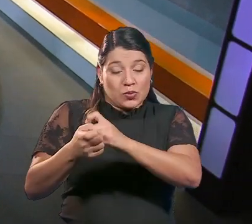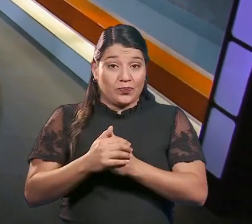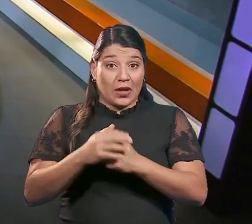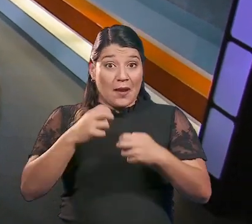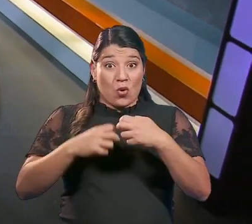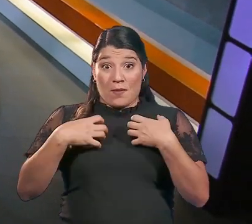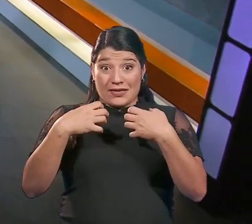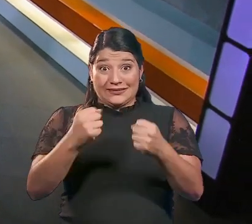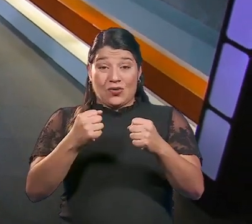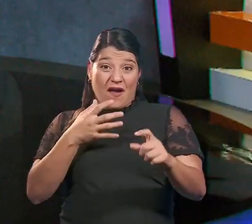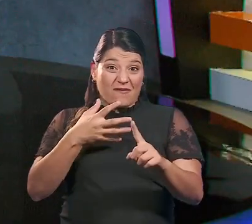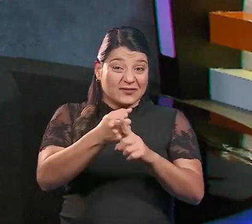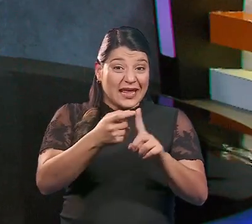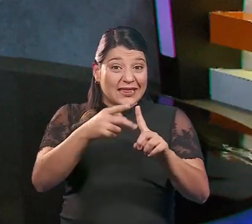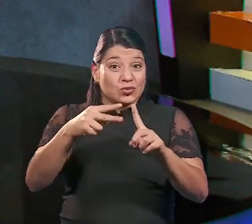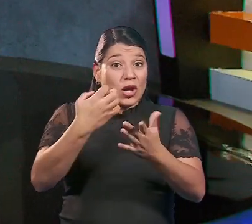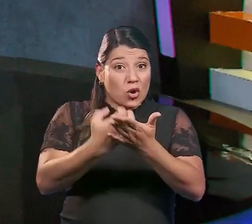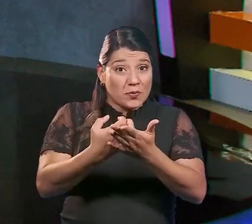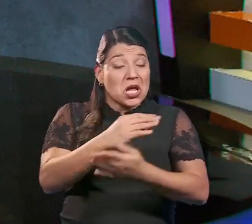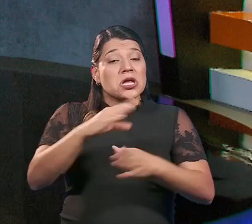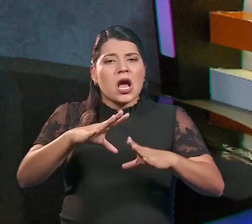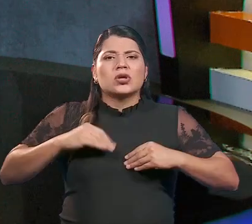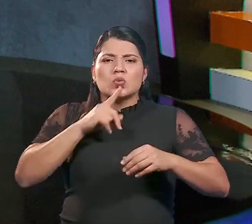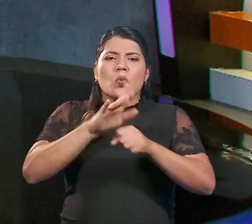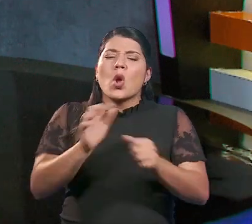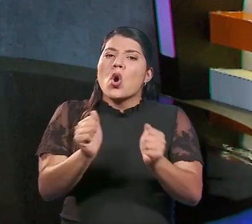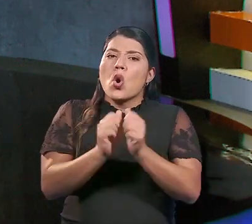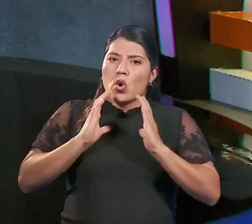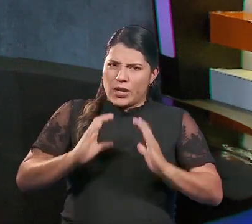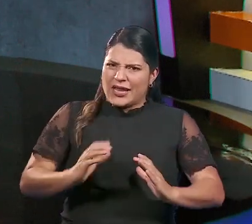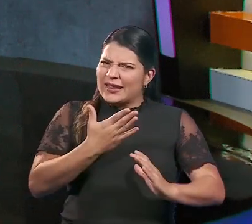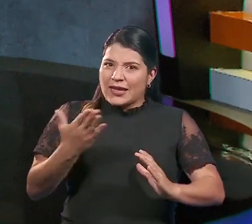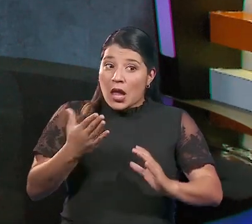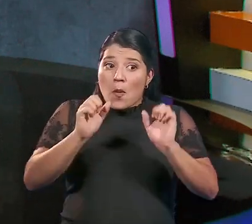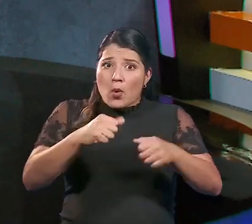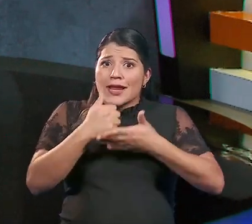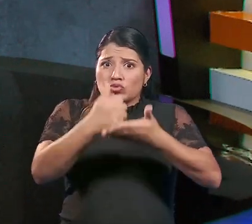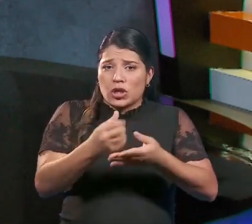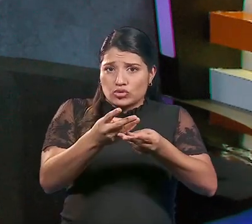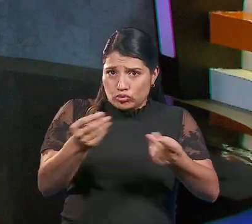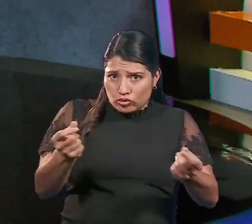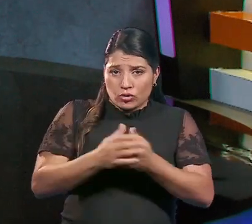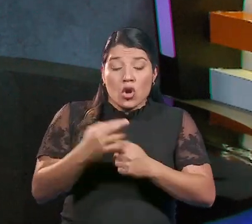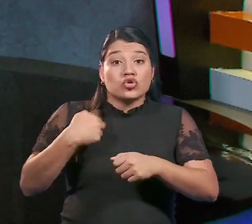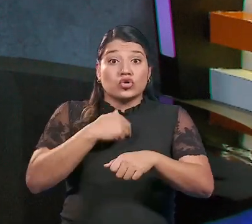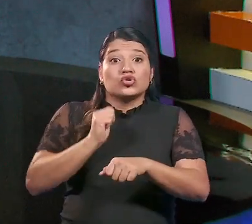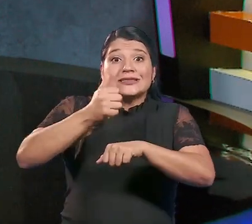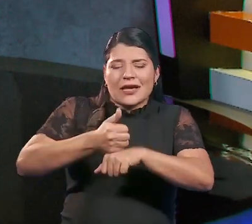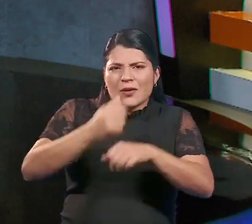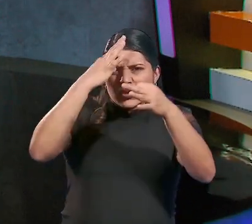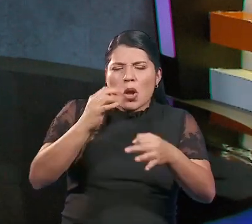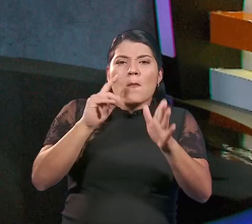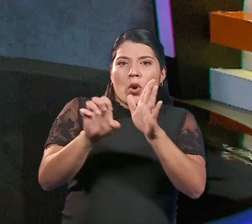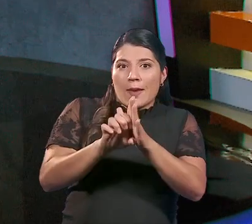por una evolución constante. La crisis sanitaria nos impactó a nivel económico y asumimos el compromiso con nuestros clientes de